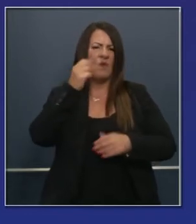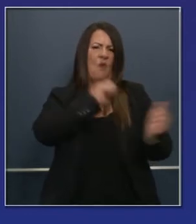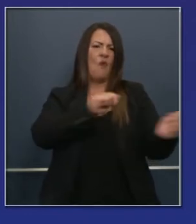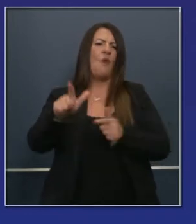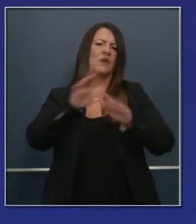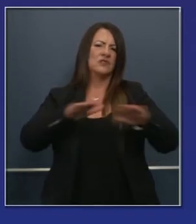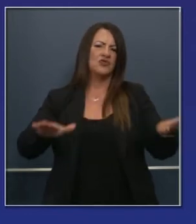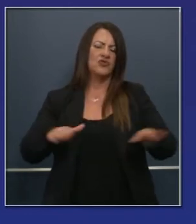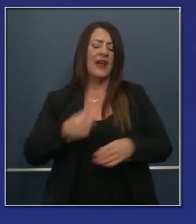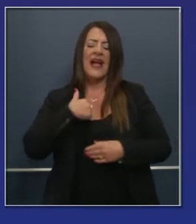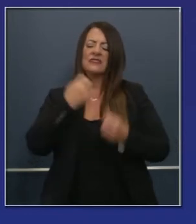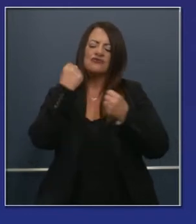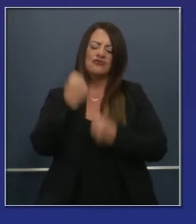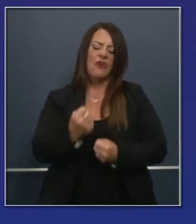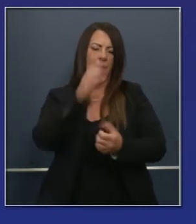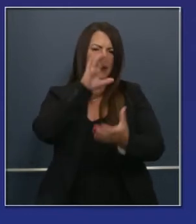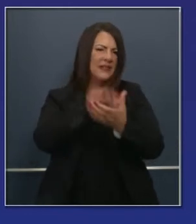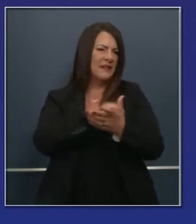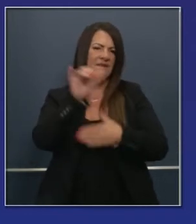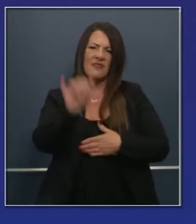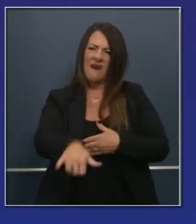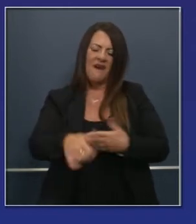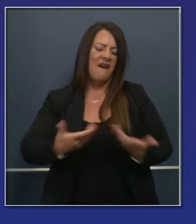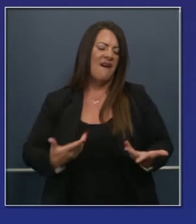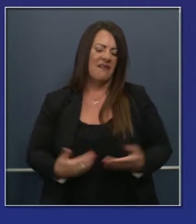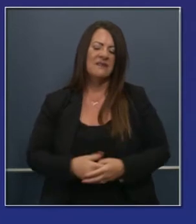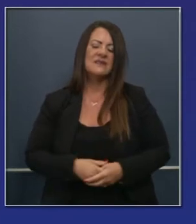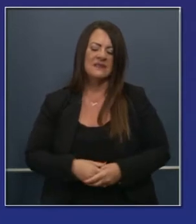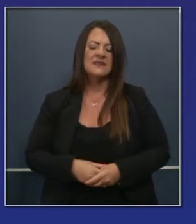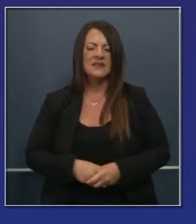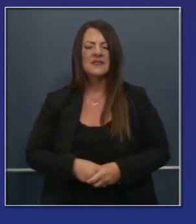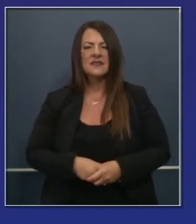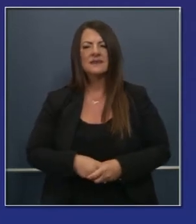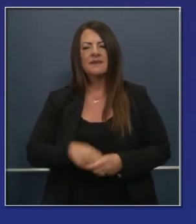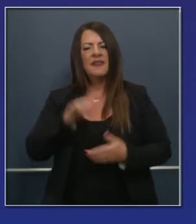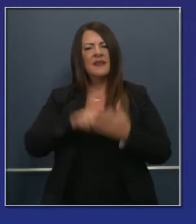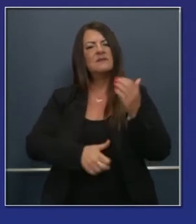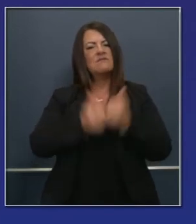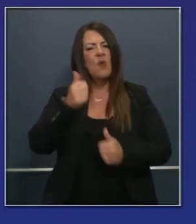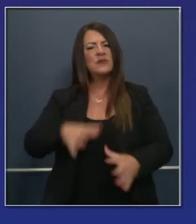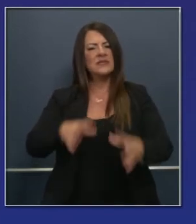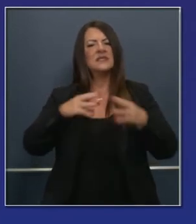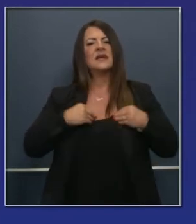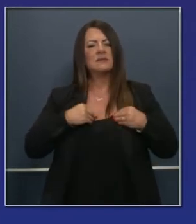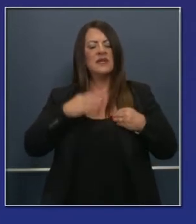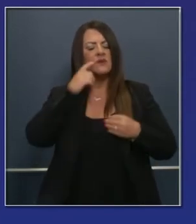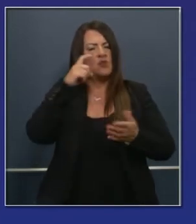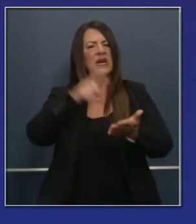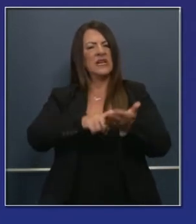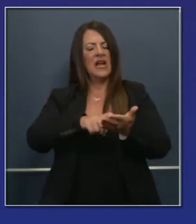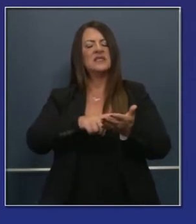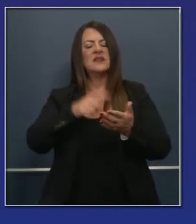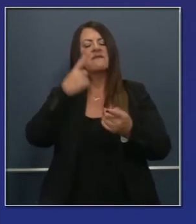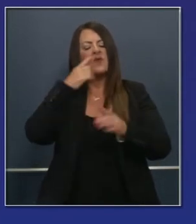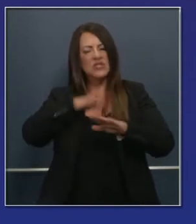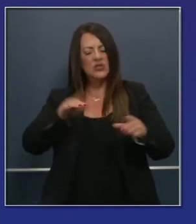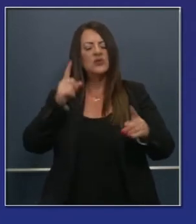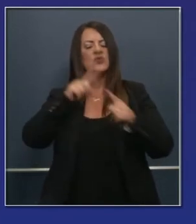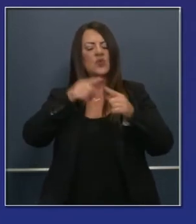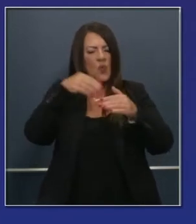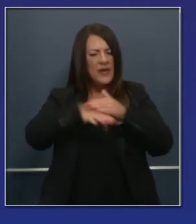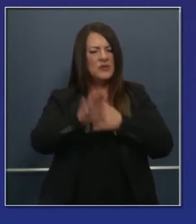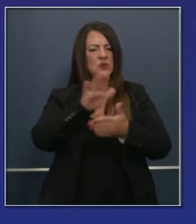virtual. Es algo que yo creo de manera abrumadora y es que es aceptado y reconocido que